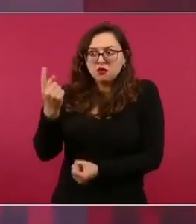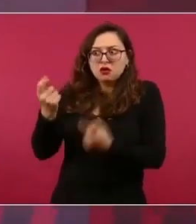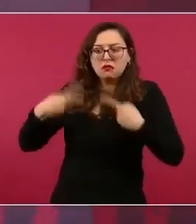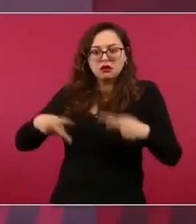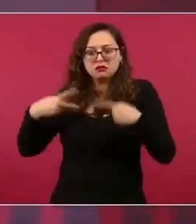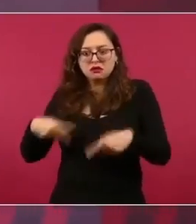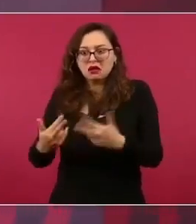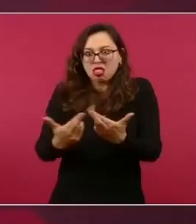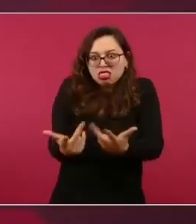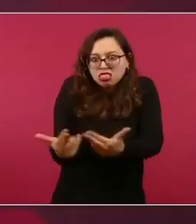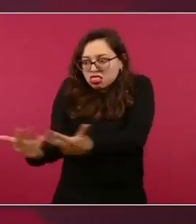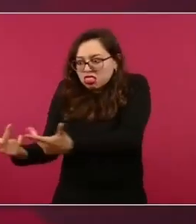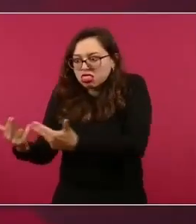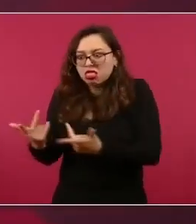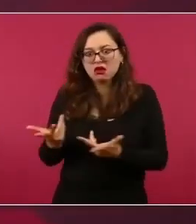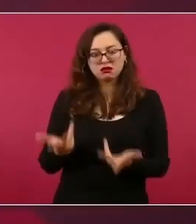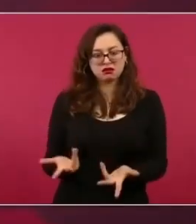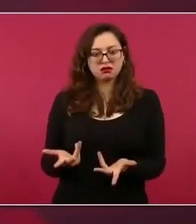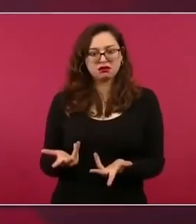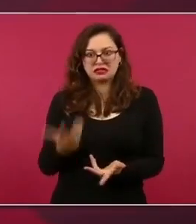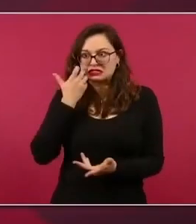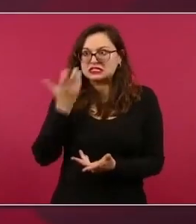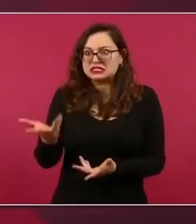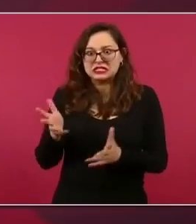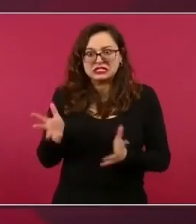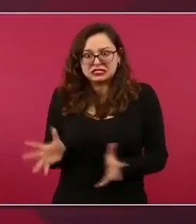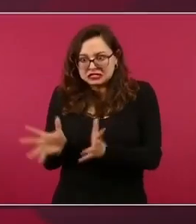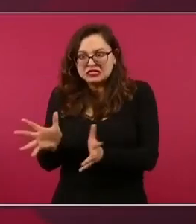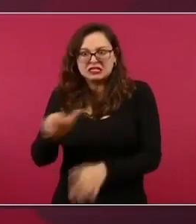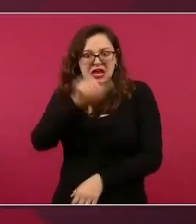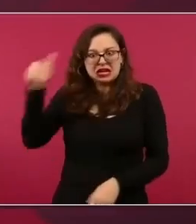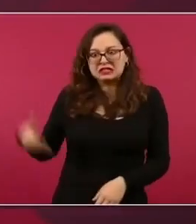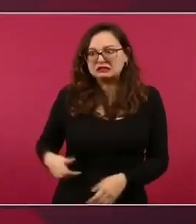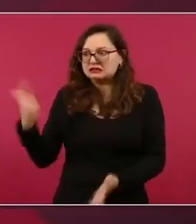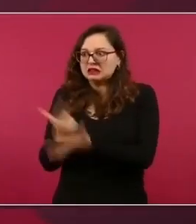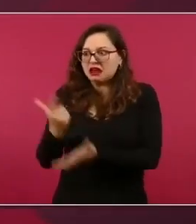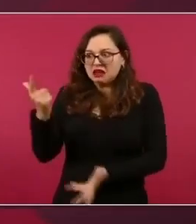y que lo que quieran es que suceda una desgracia mayor?